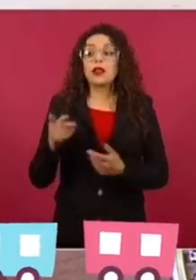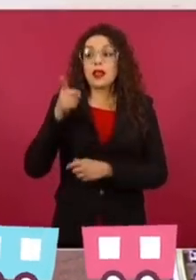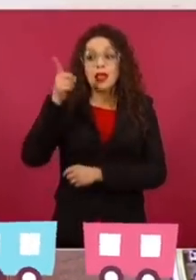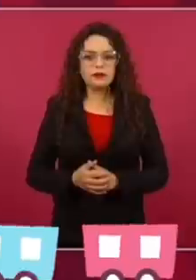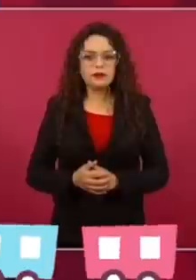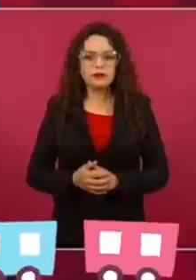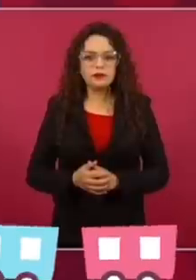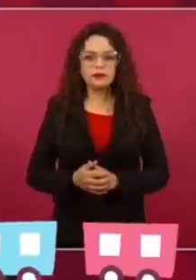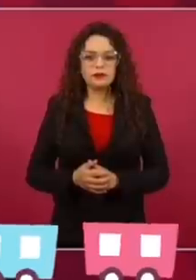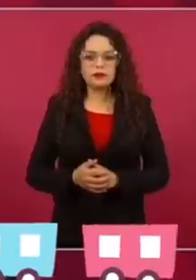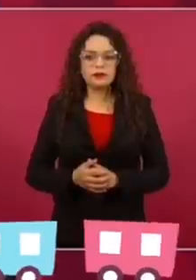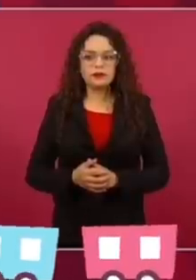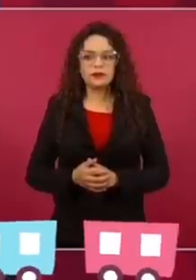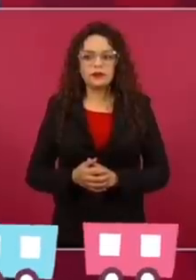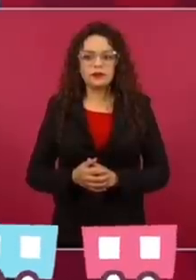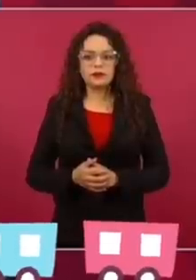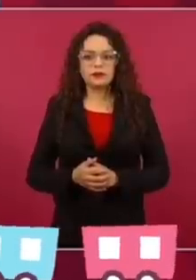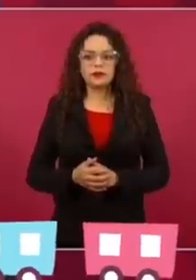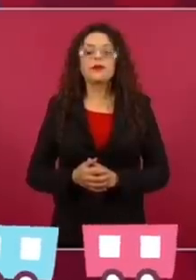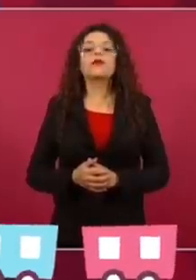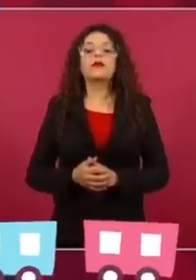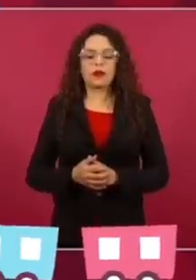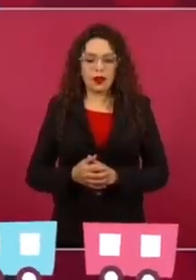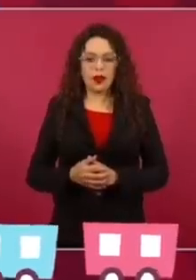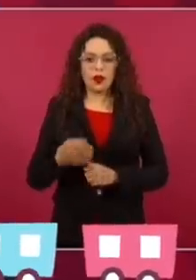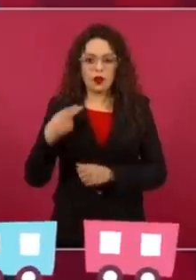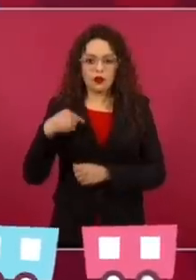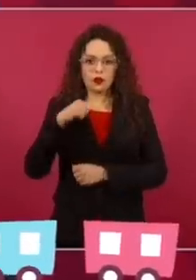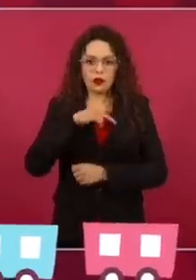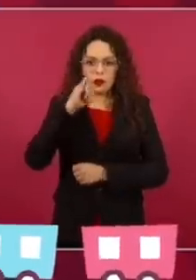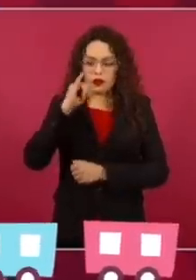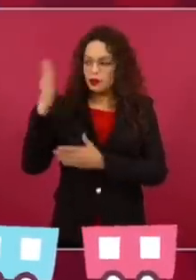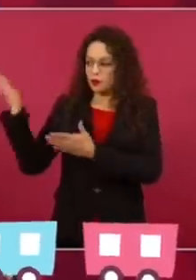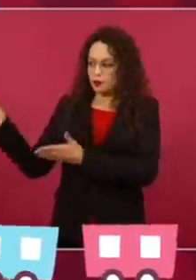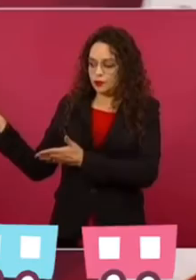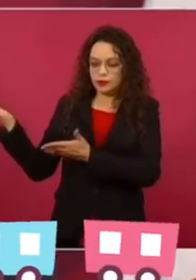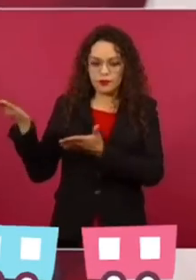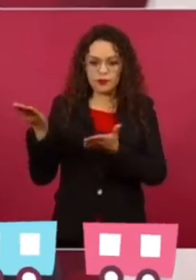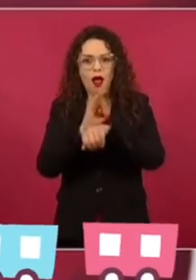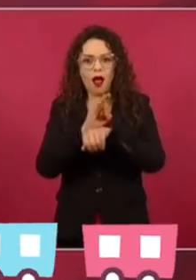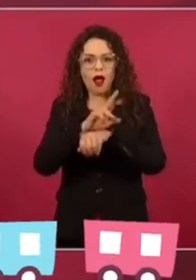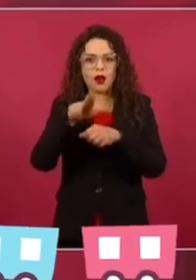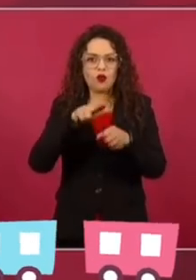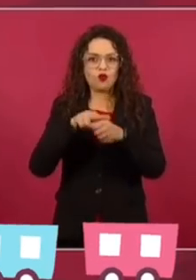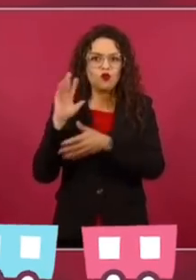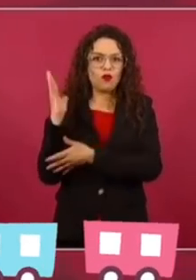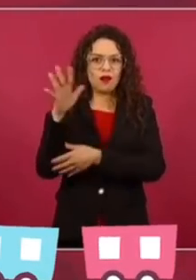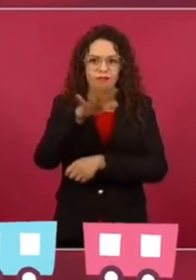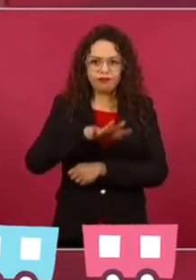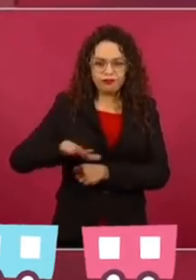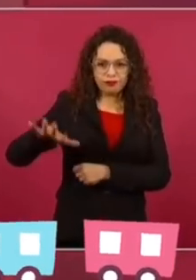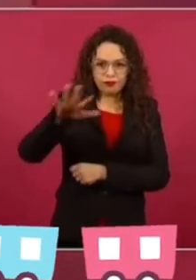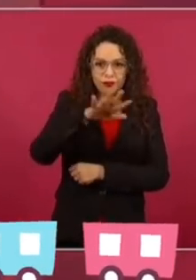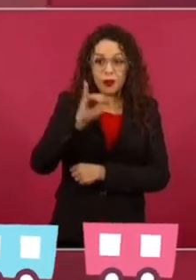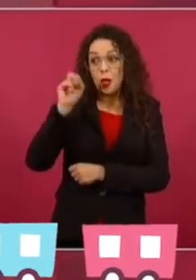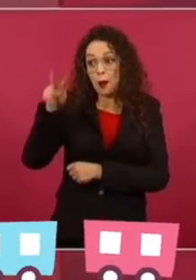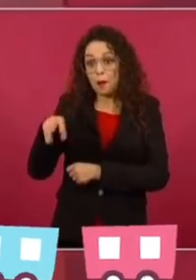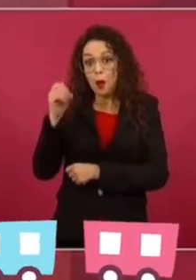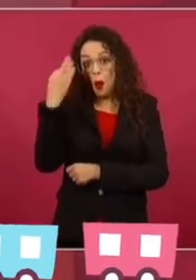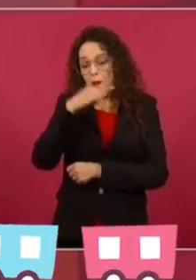a ambientalistas reales o supuestos que no sabemos